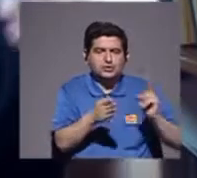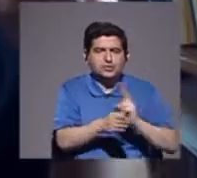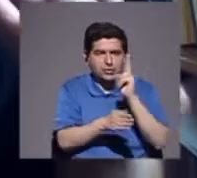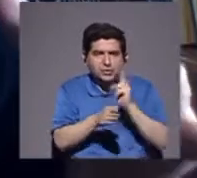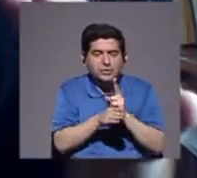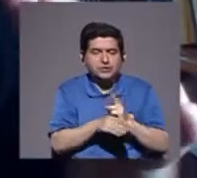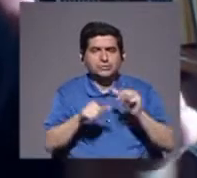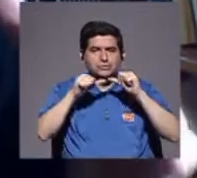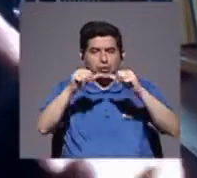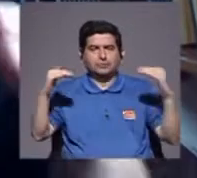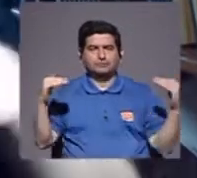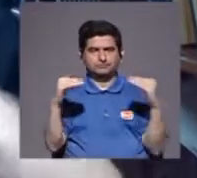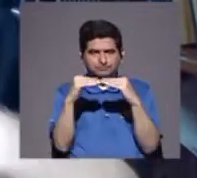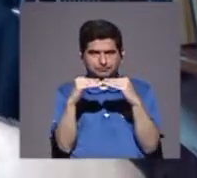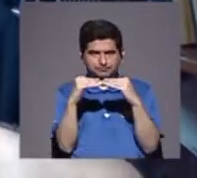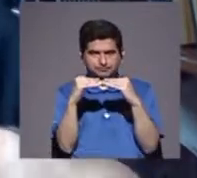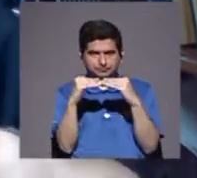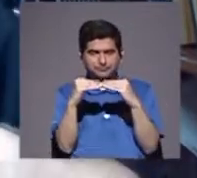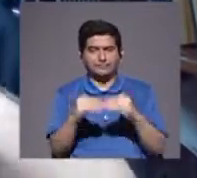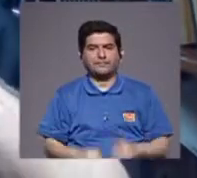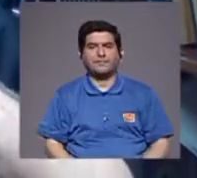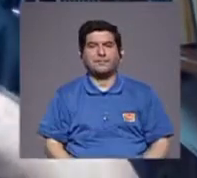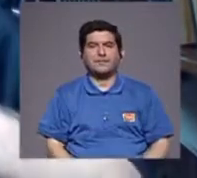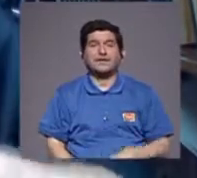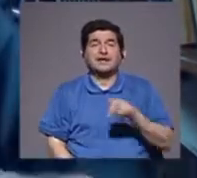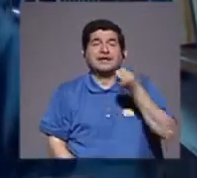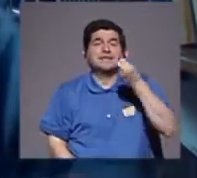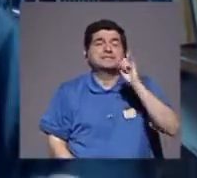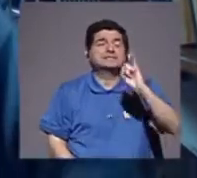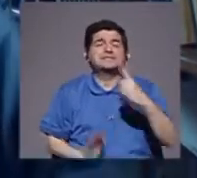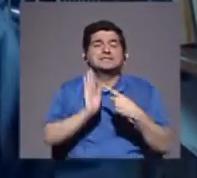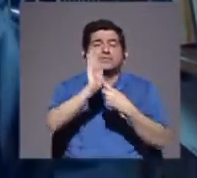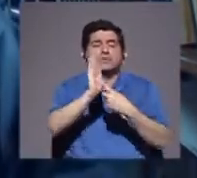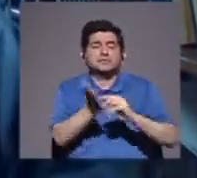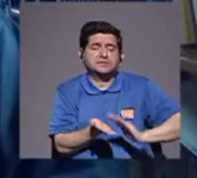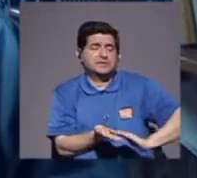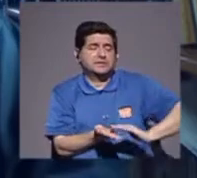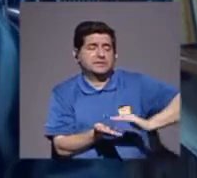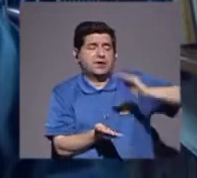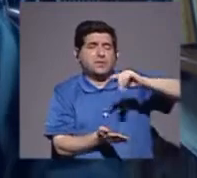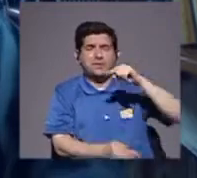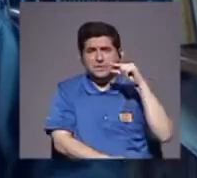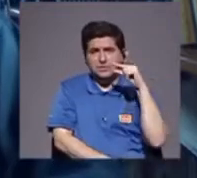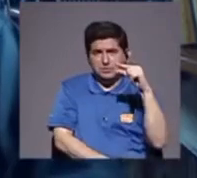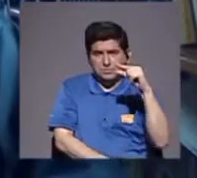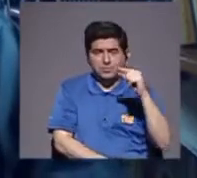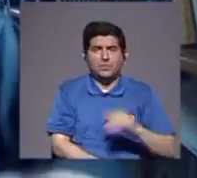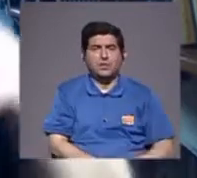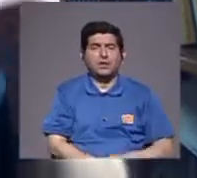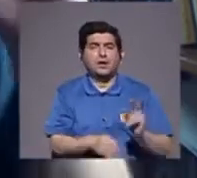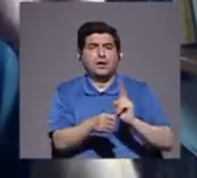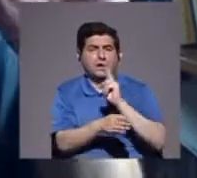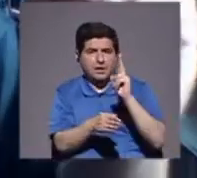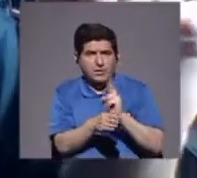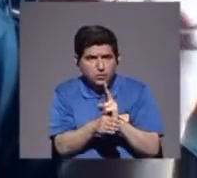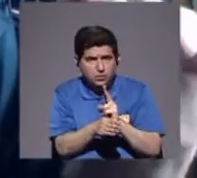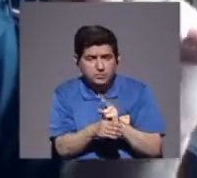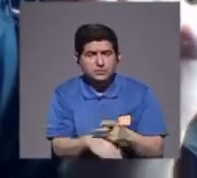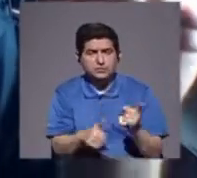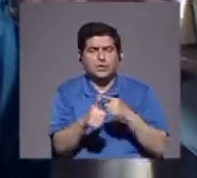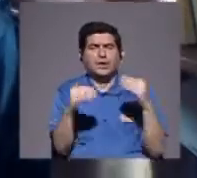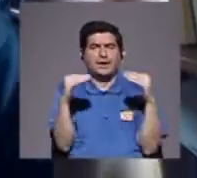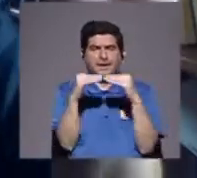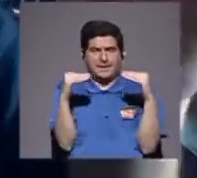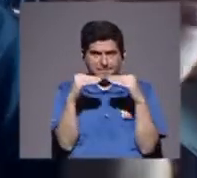nivel, es, si exhibe, un aumento, leve, en el consumo, en el primer